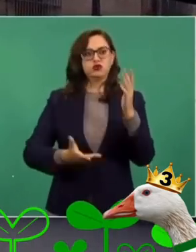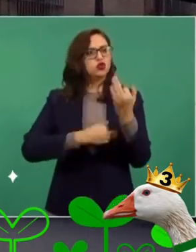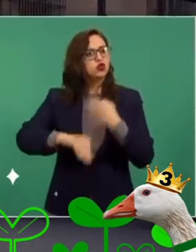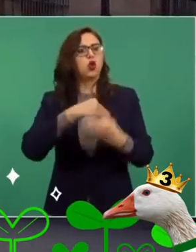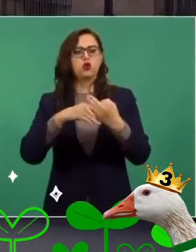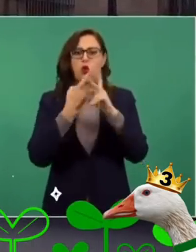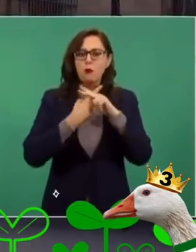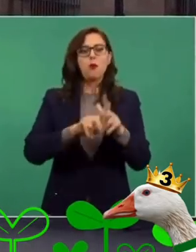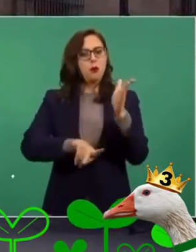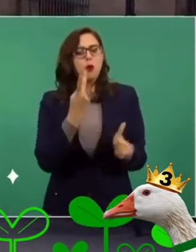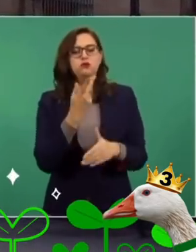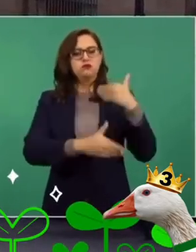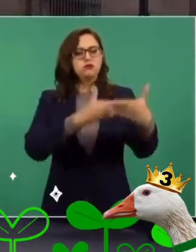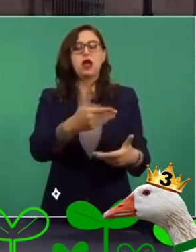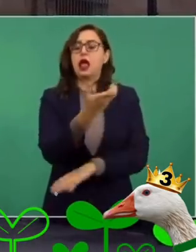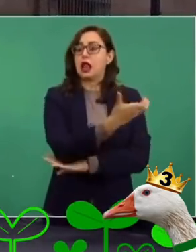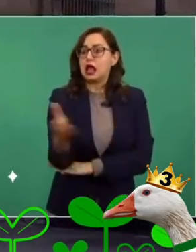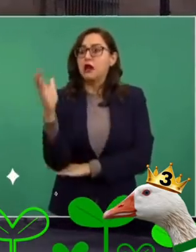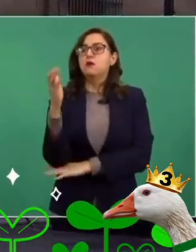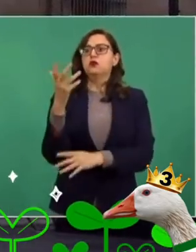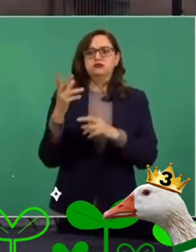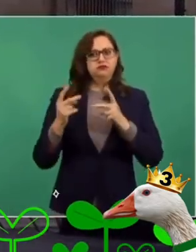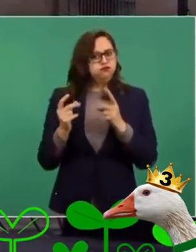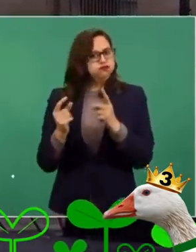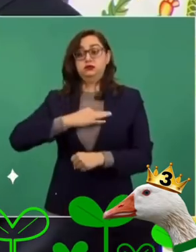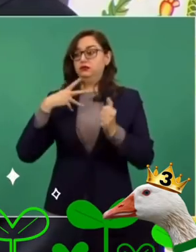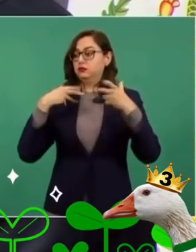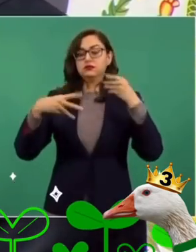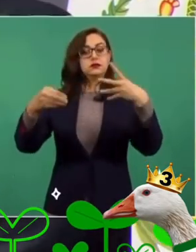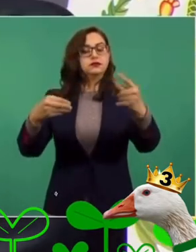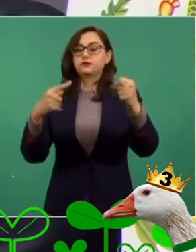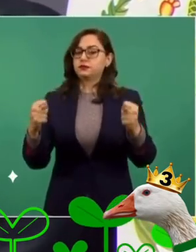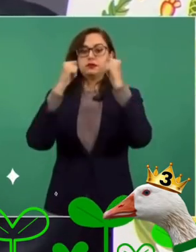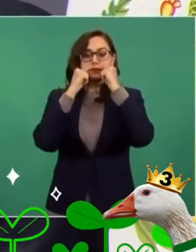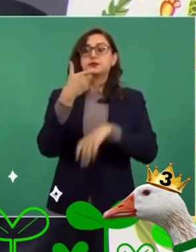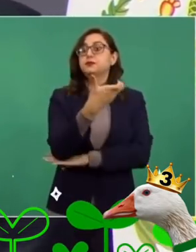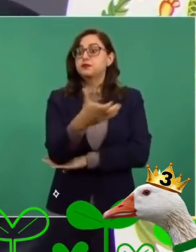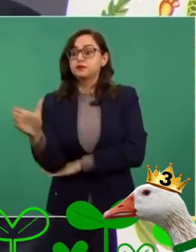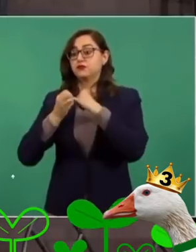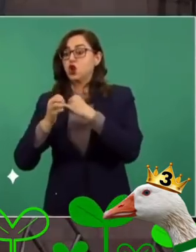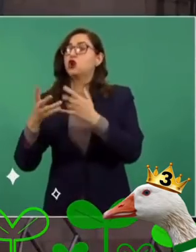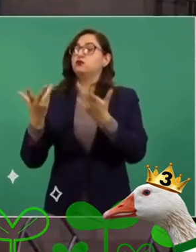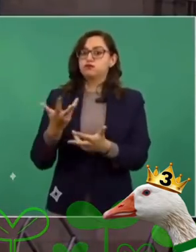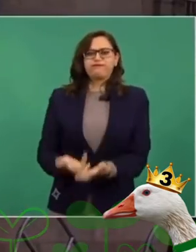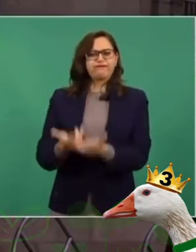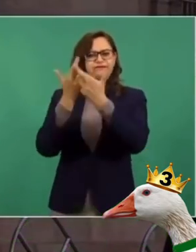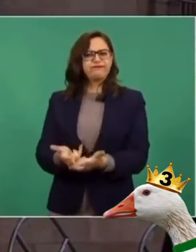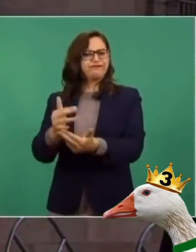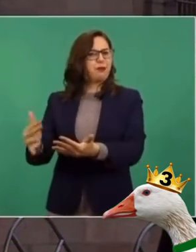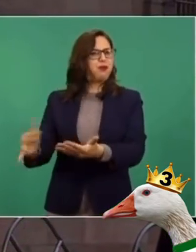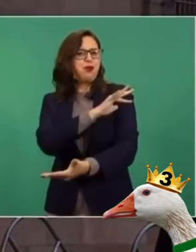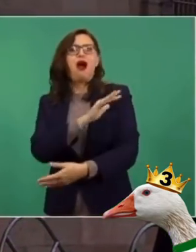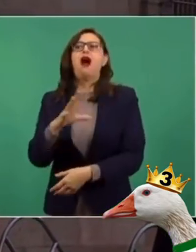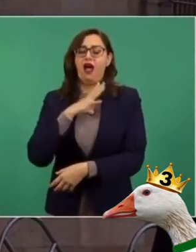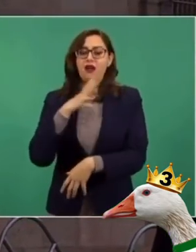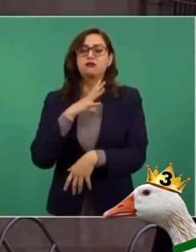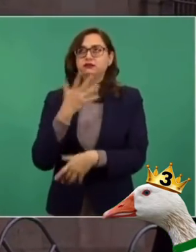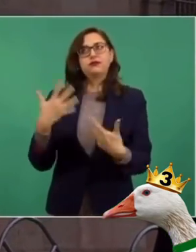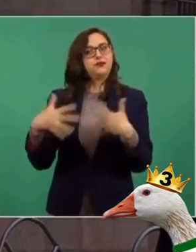está trabajando sin limitaciones. El año pasado, la producción agropecuaria aumentó 2%. El sector industrial